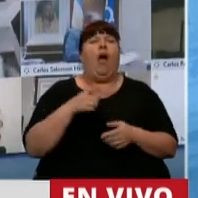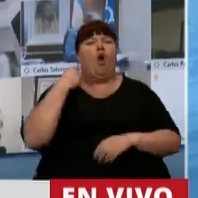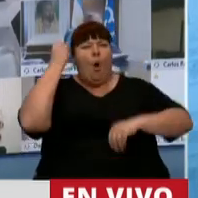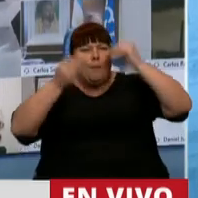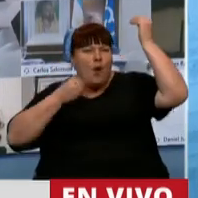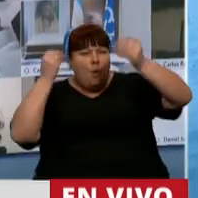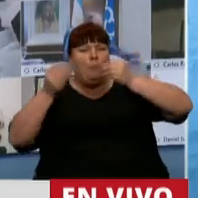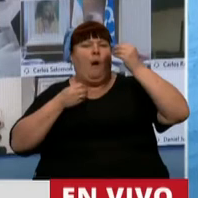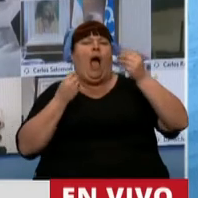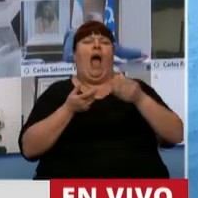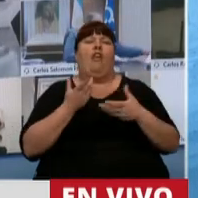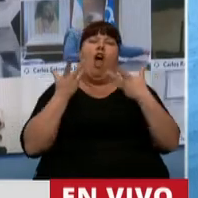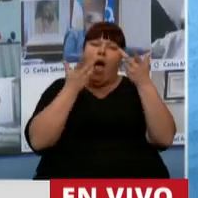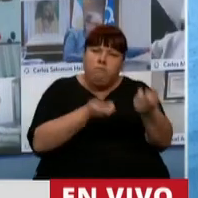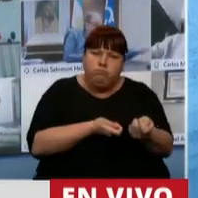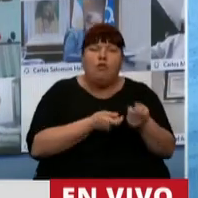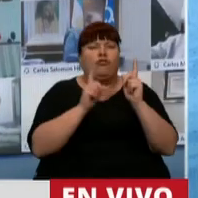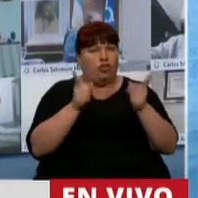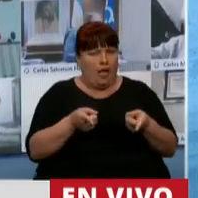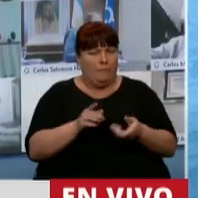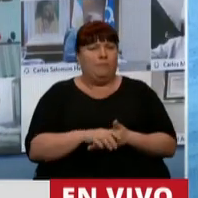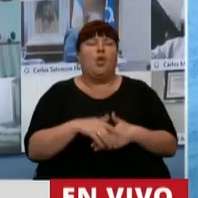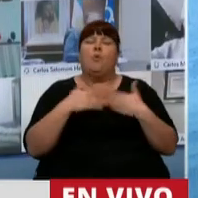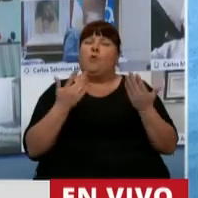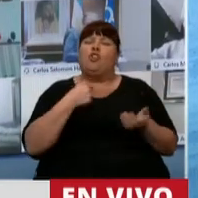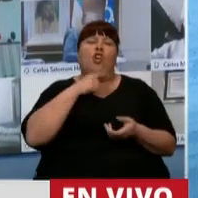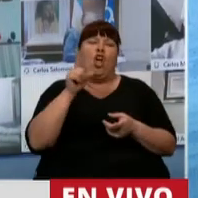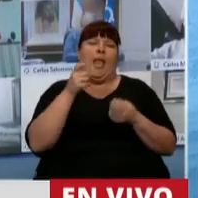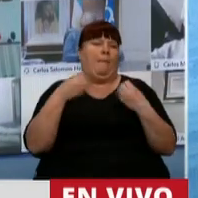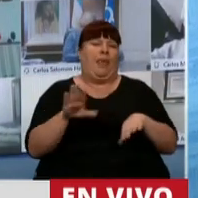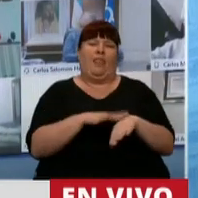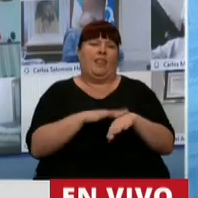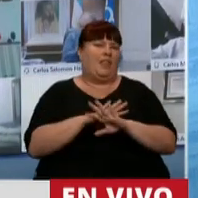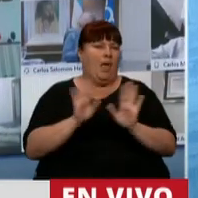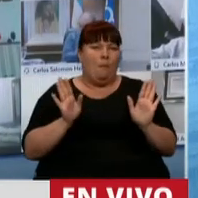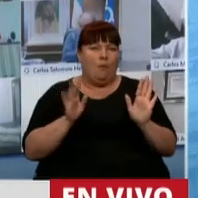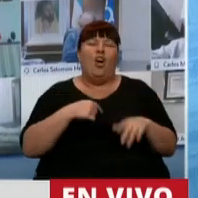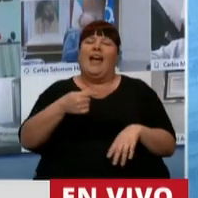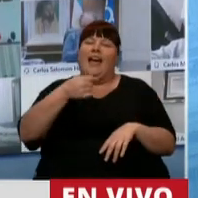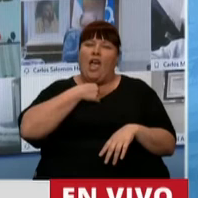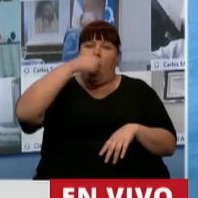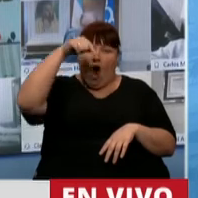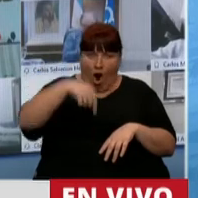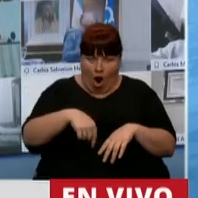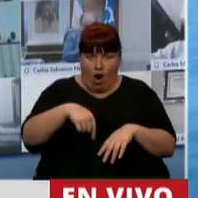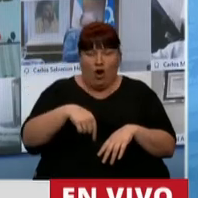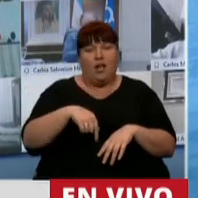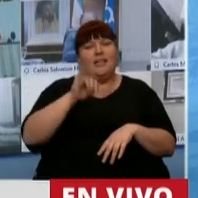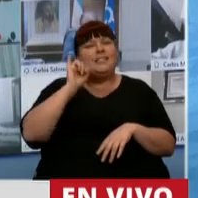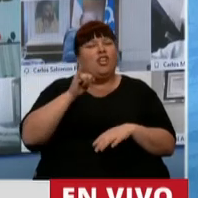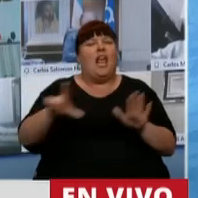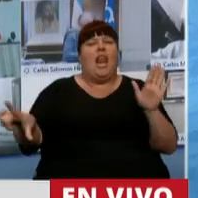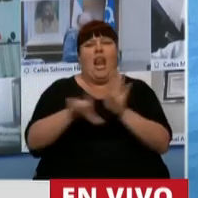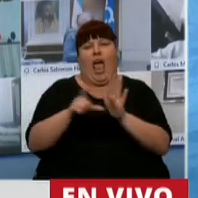preocupados los han estado acompañando por eso no queremos perder más tiempo queremos que hoy sea